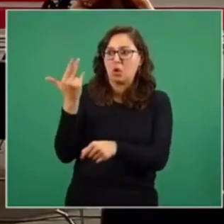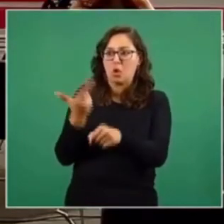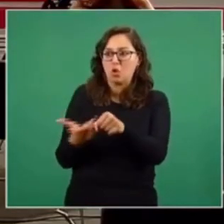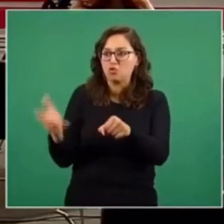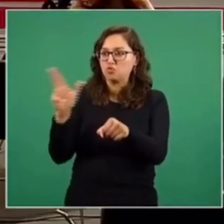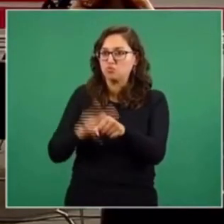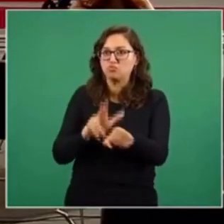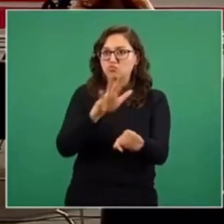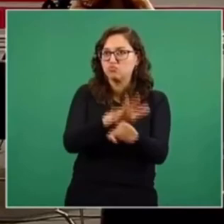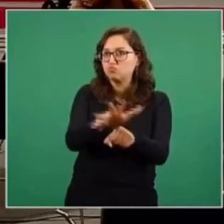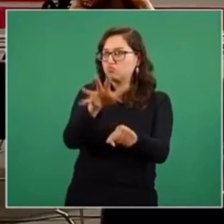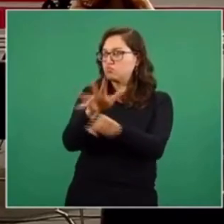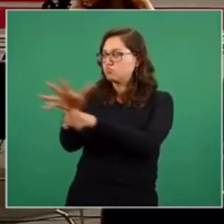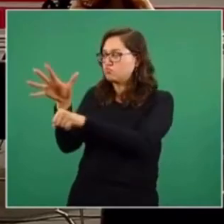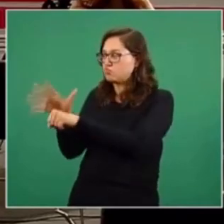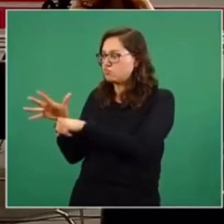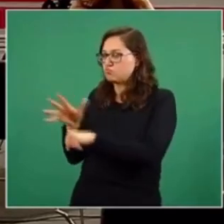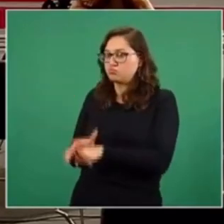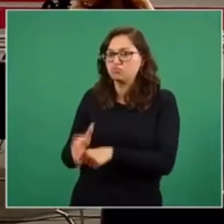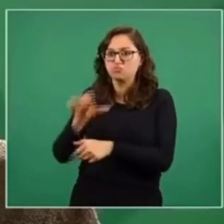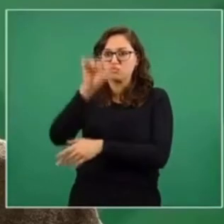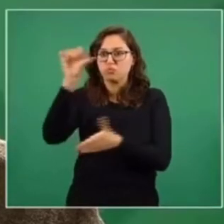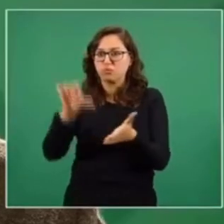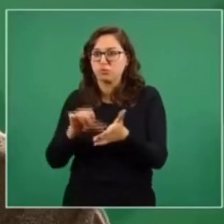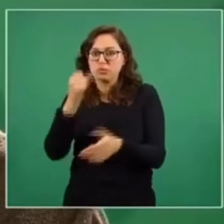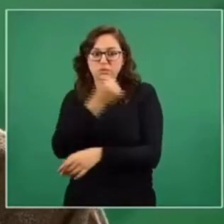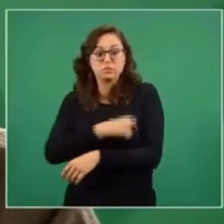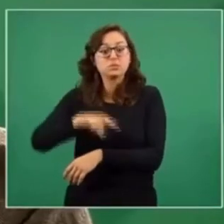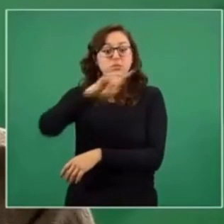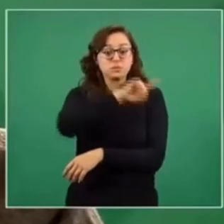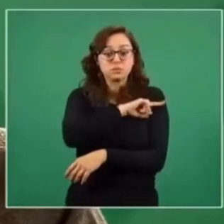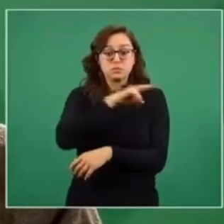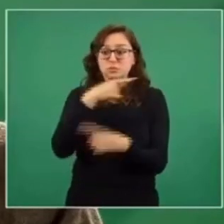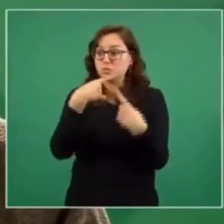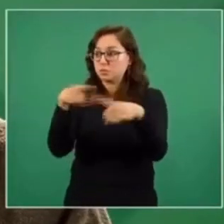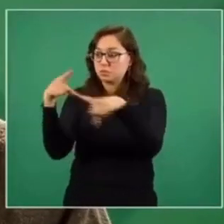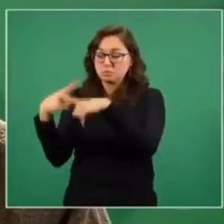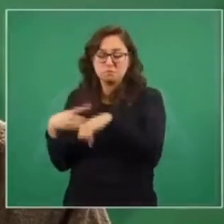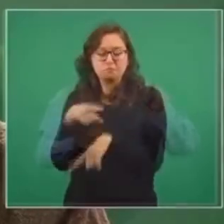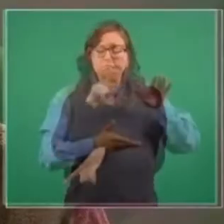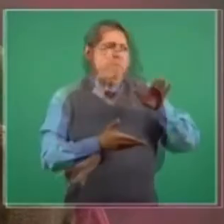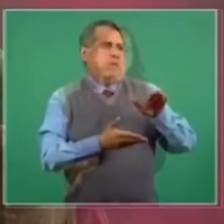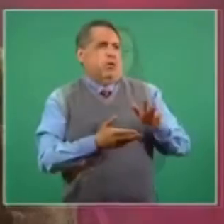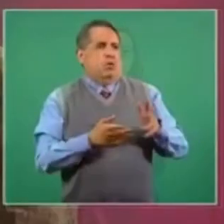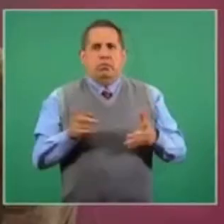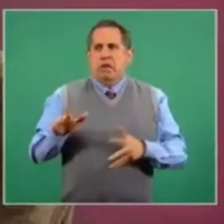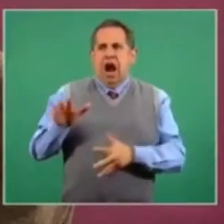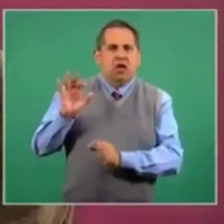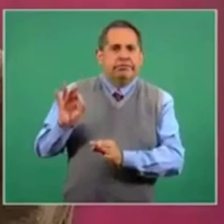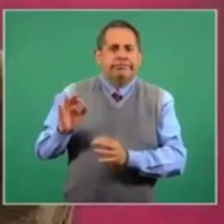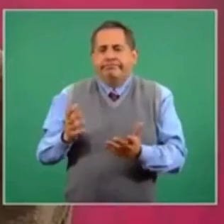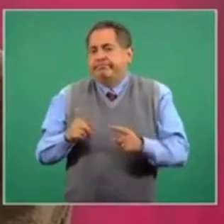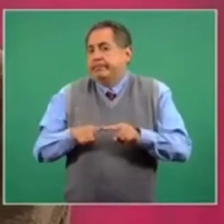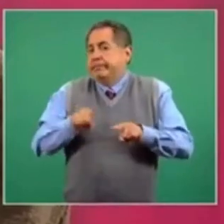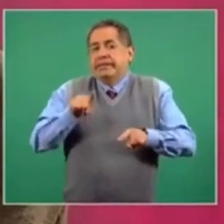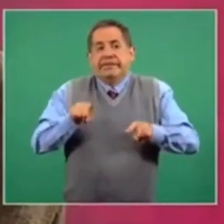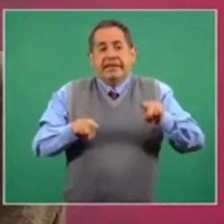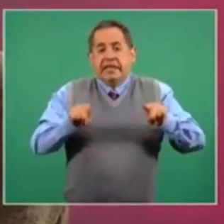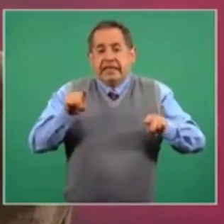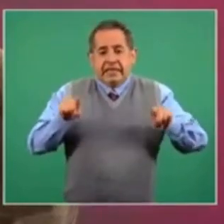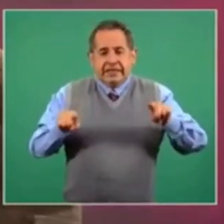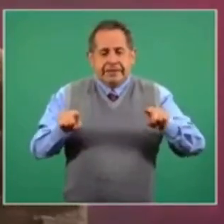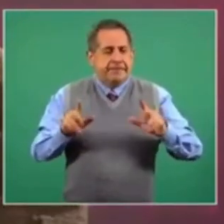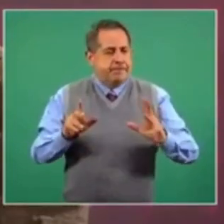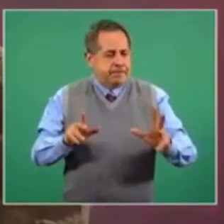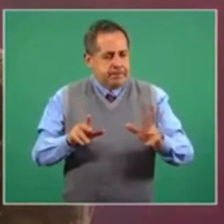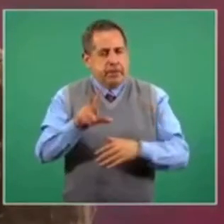hospitales, centros de salud y diversas instalaciones. En un momento dado, creo que hay que tener cuidado